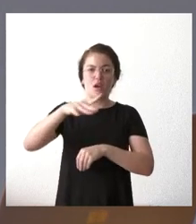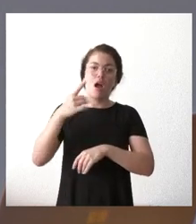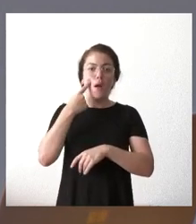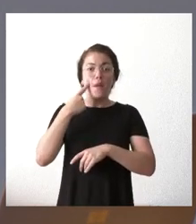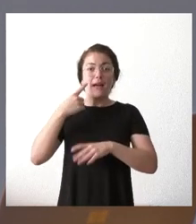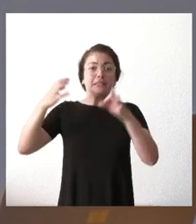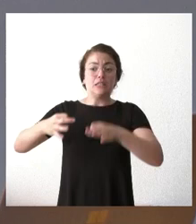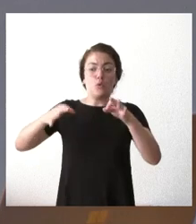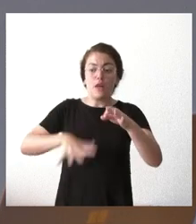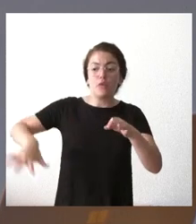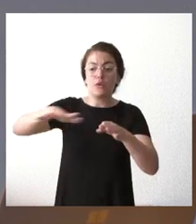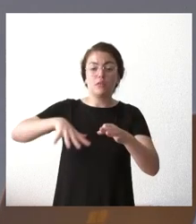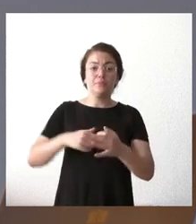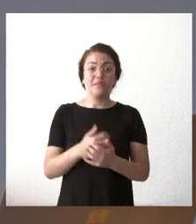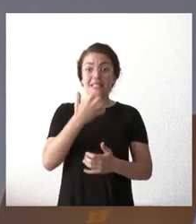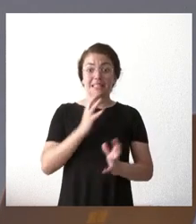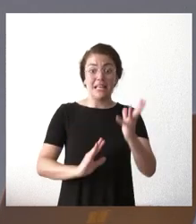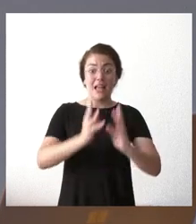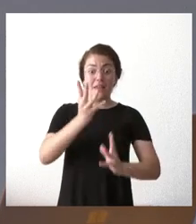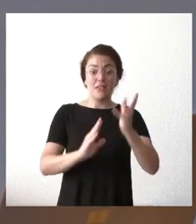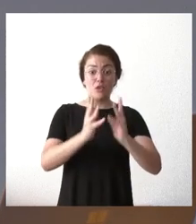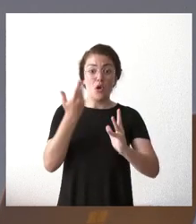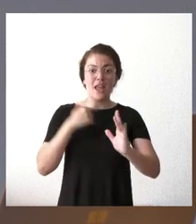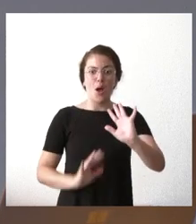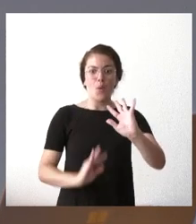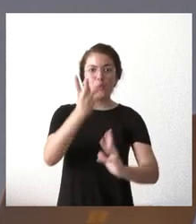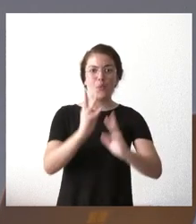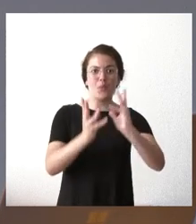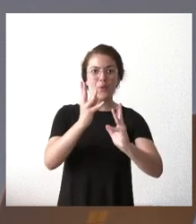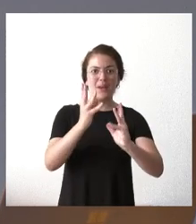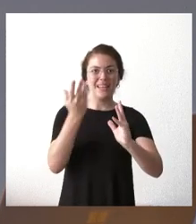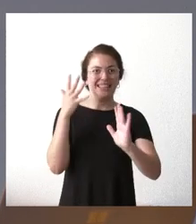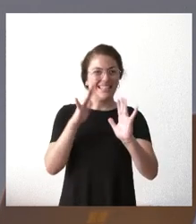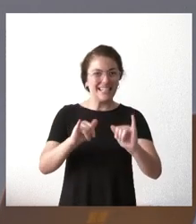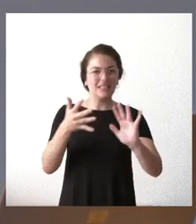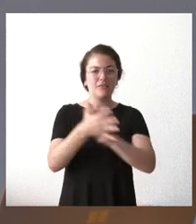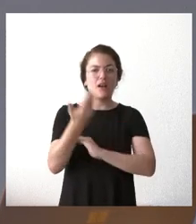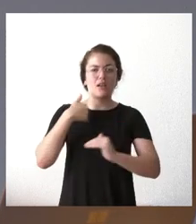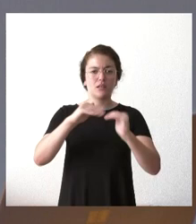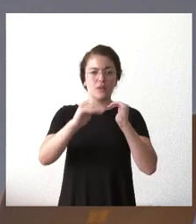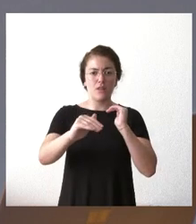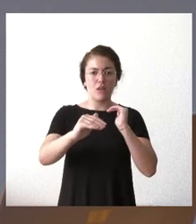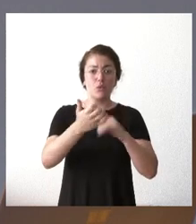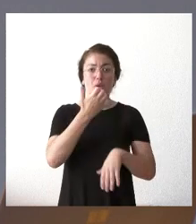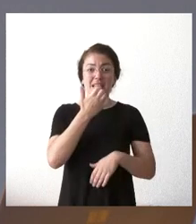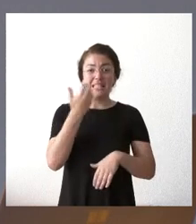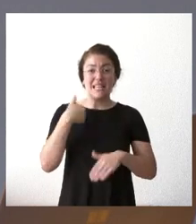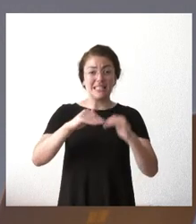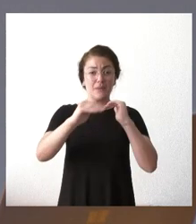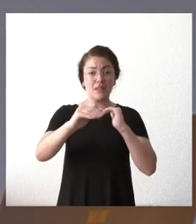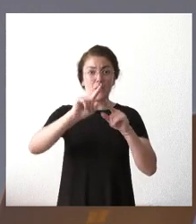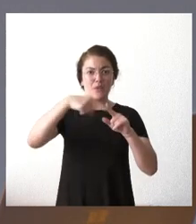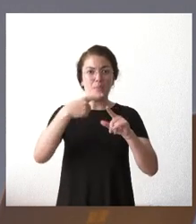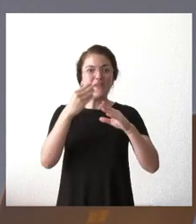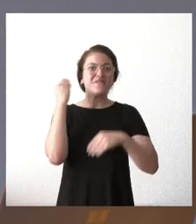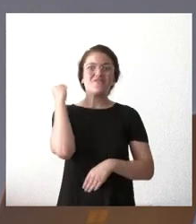cuando ha dejado de tener llama, se llama estabilizado. Cuando una vez que ha dejado de tener llama y está estabilizado, además se enfría hasta